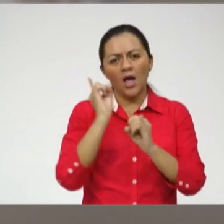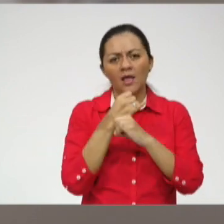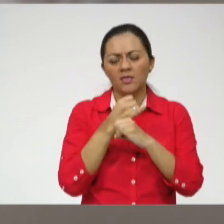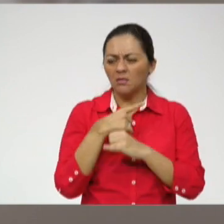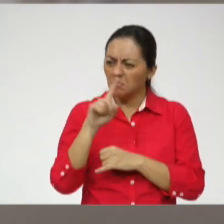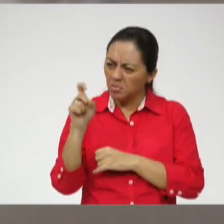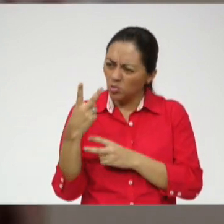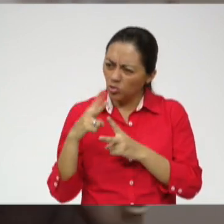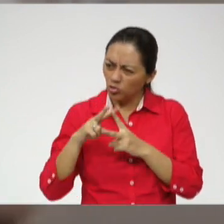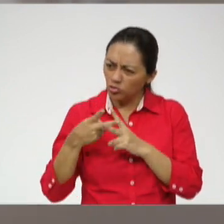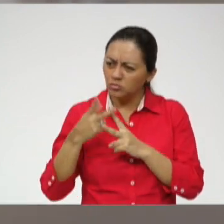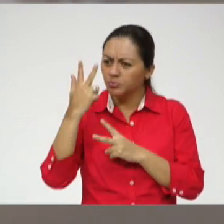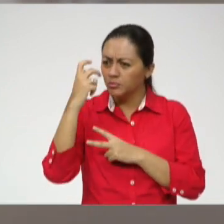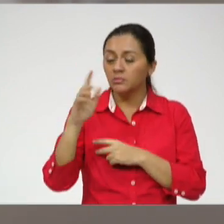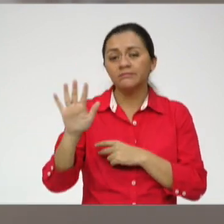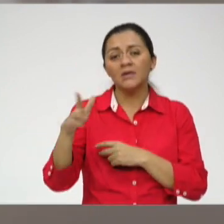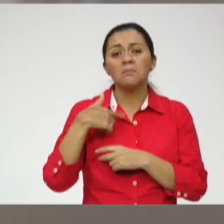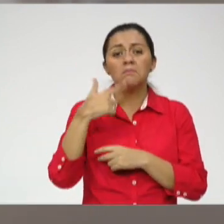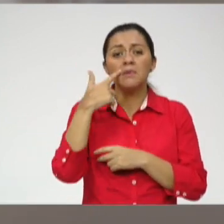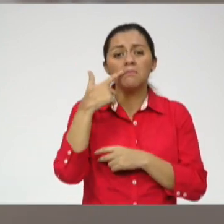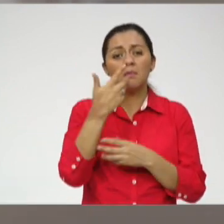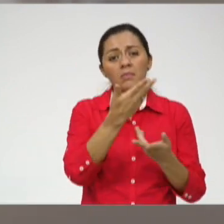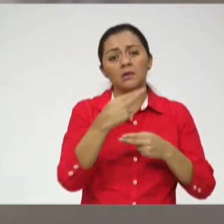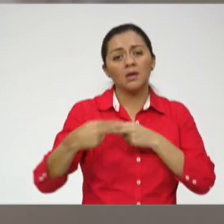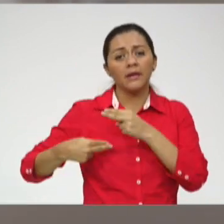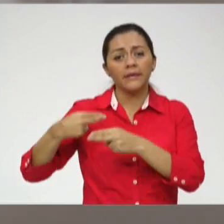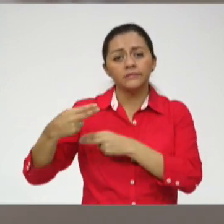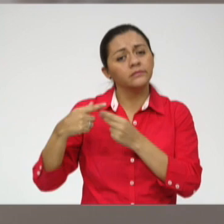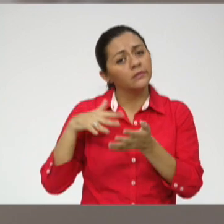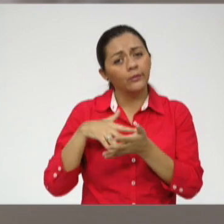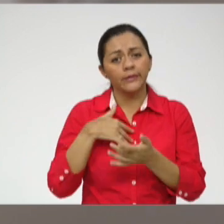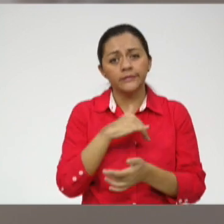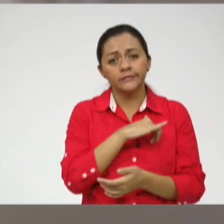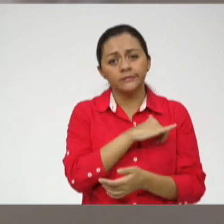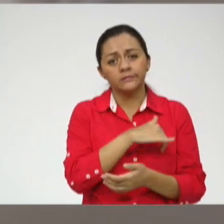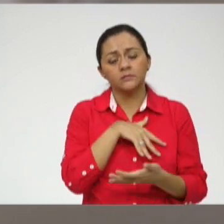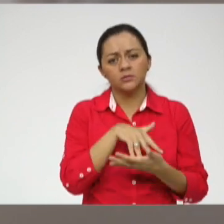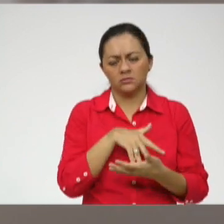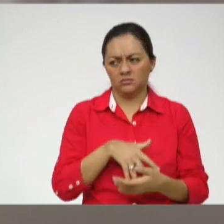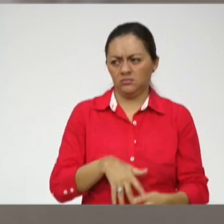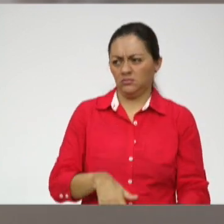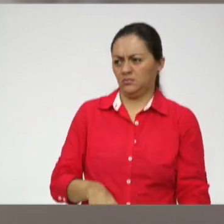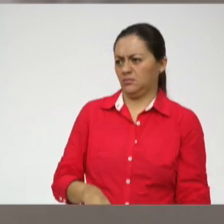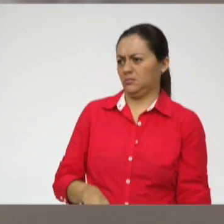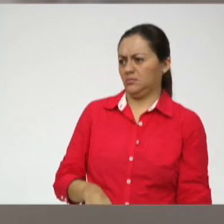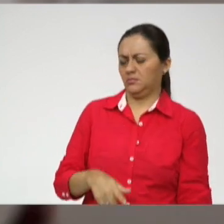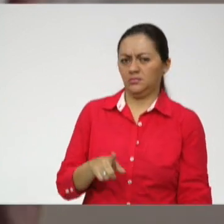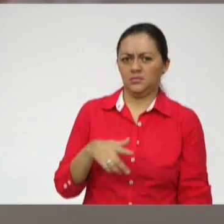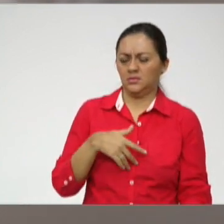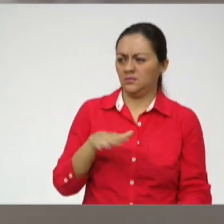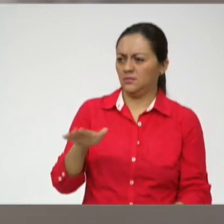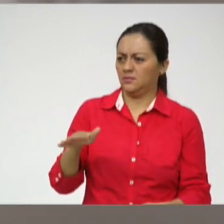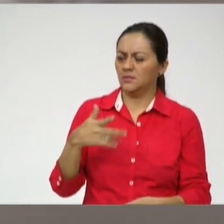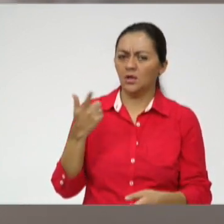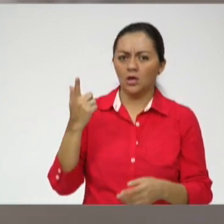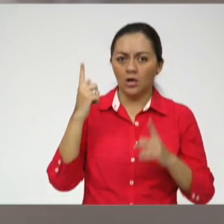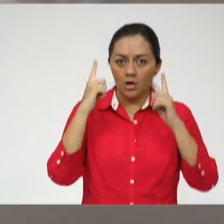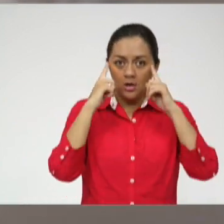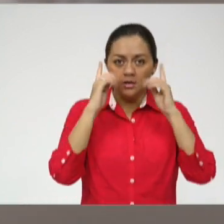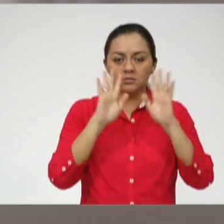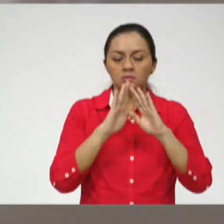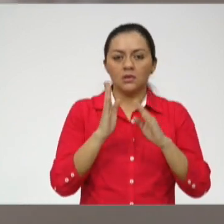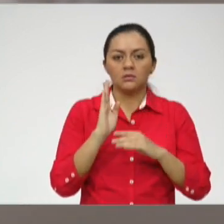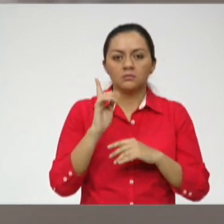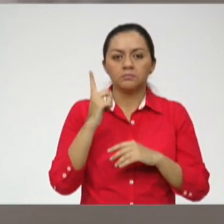¿y por qué? No, porque mi papá tiene una constructora y yo tengo que seguir la compañía. Entonces, el chico ya estaba